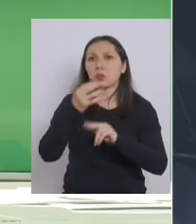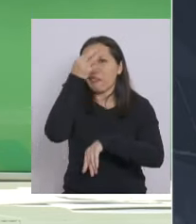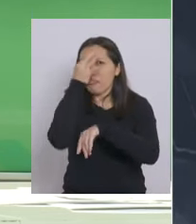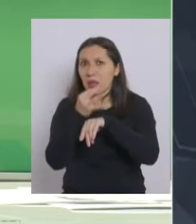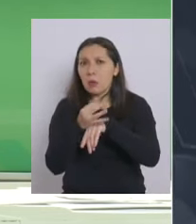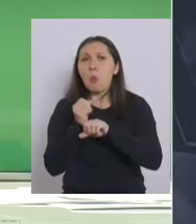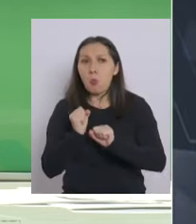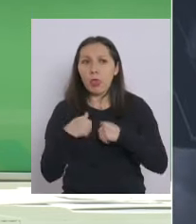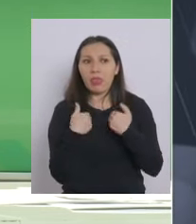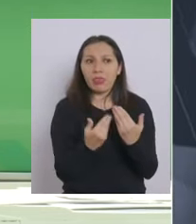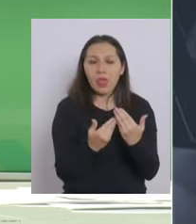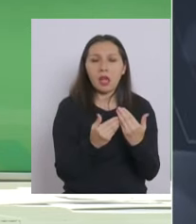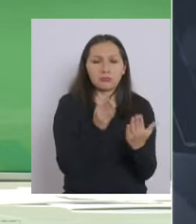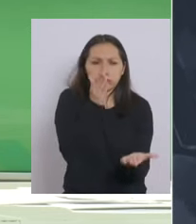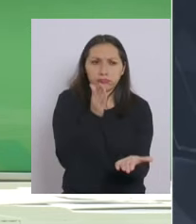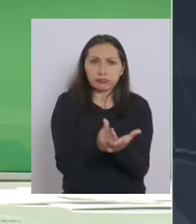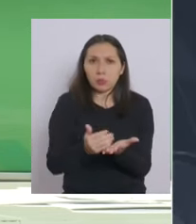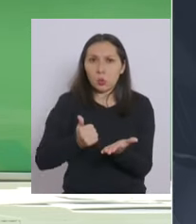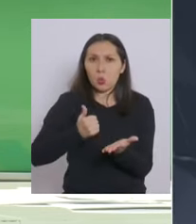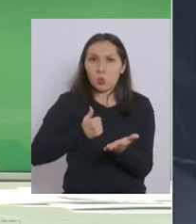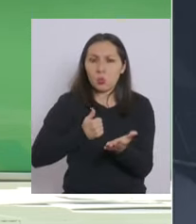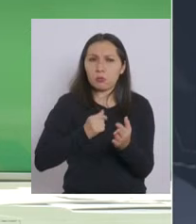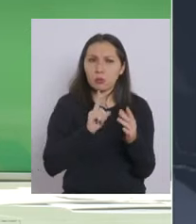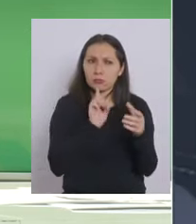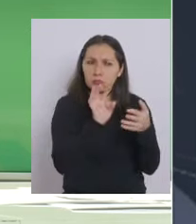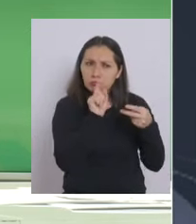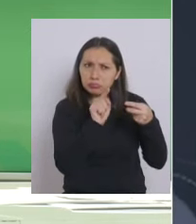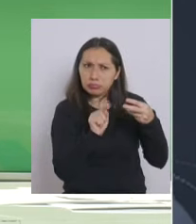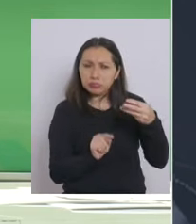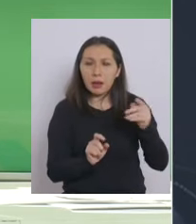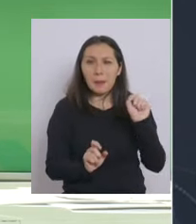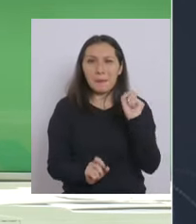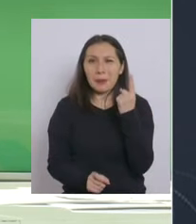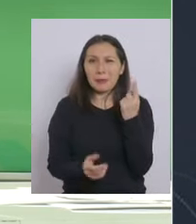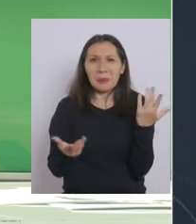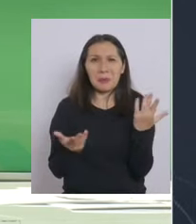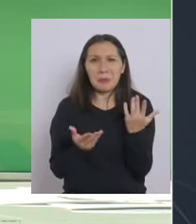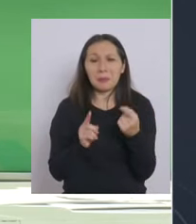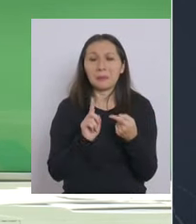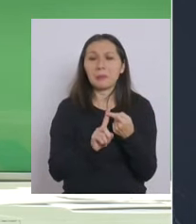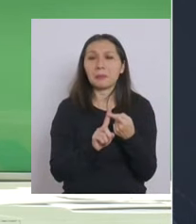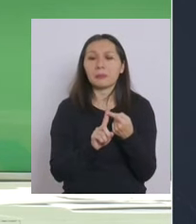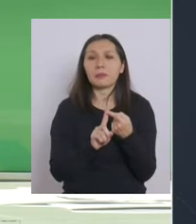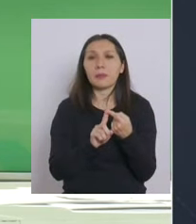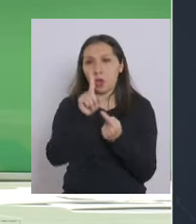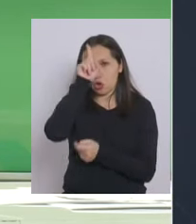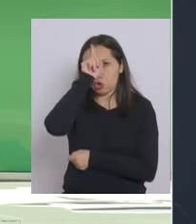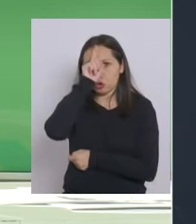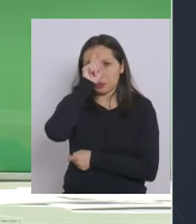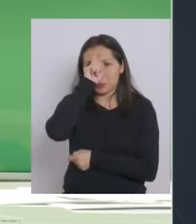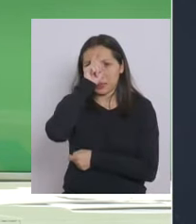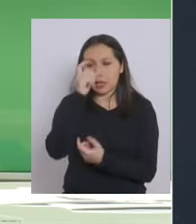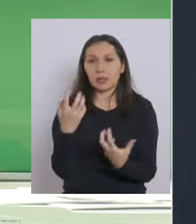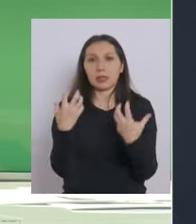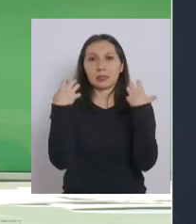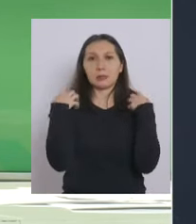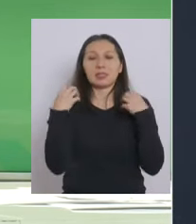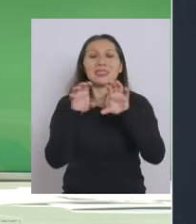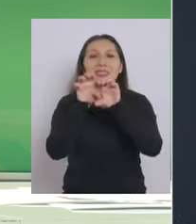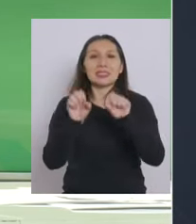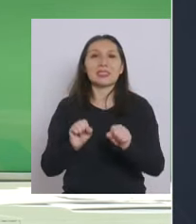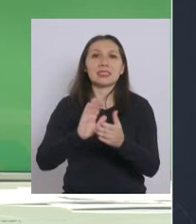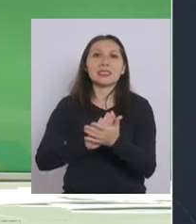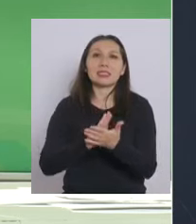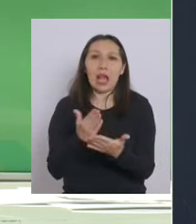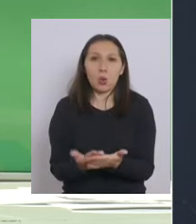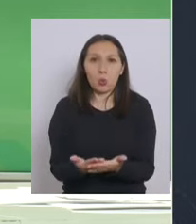patologías con un estricto orden de prelación en primer lugar los hospitales correspondientes al sistema de